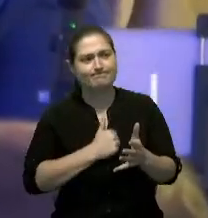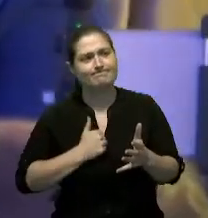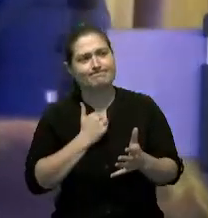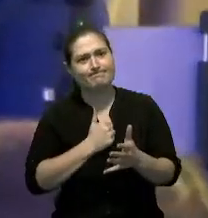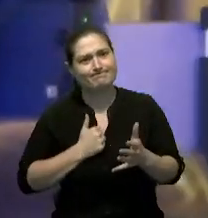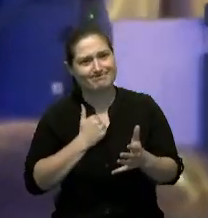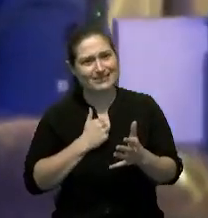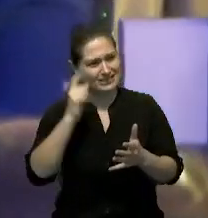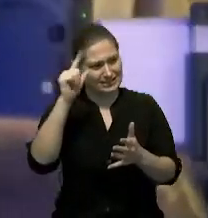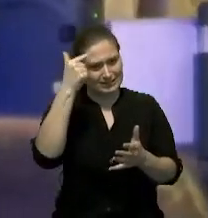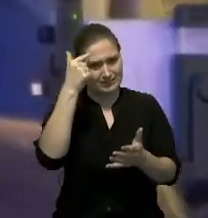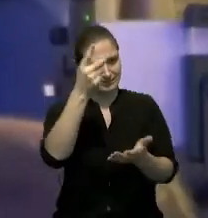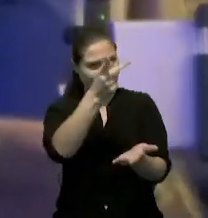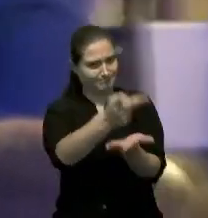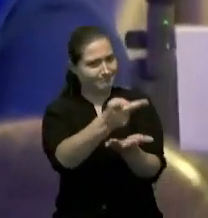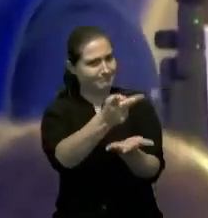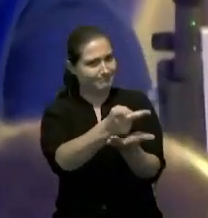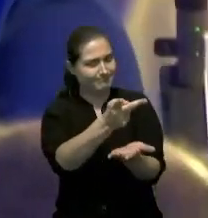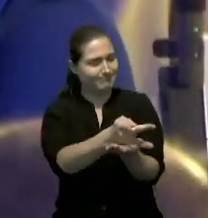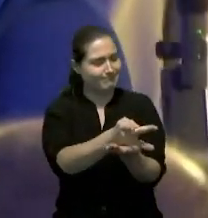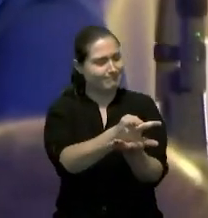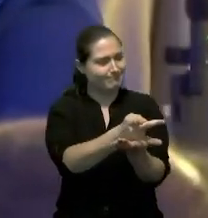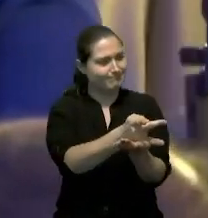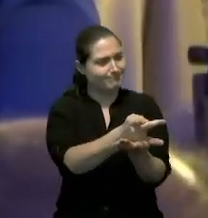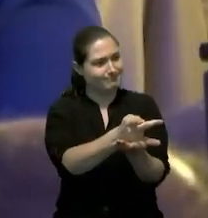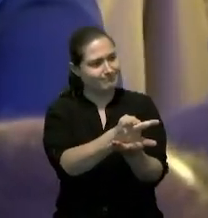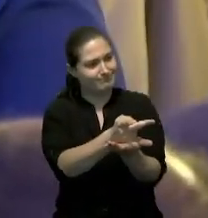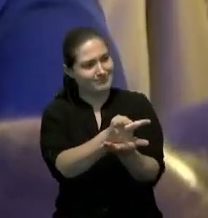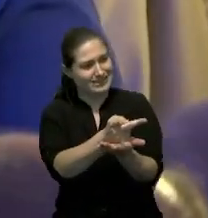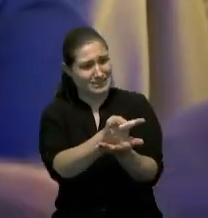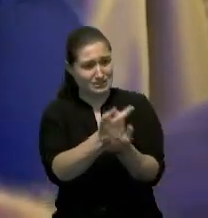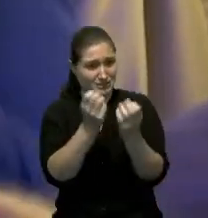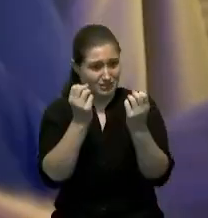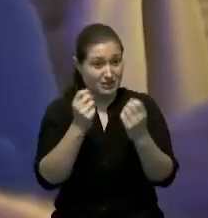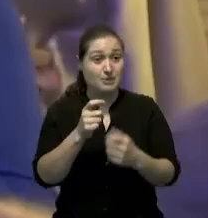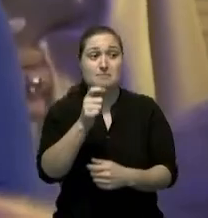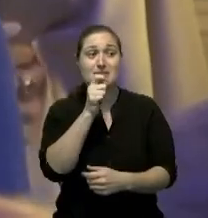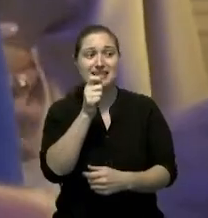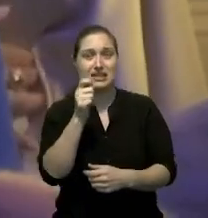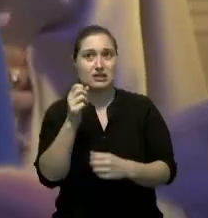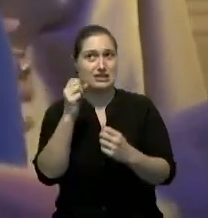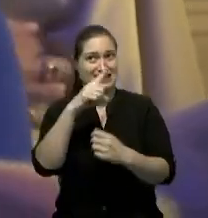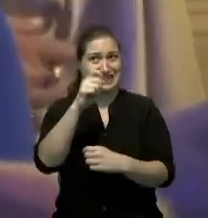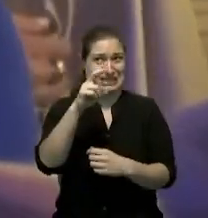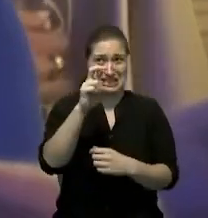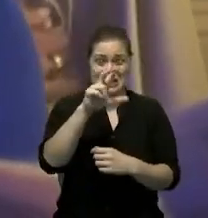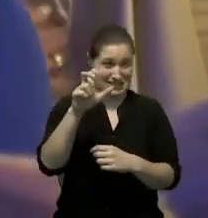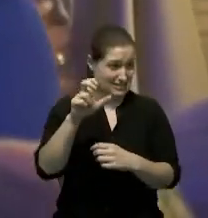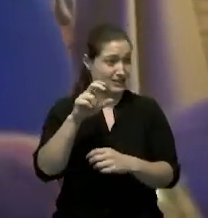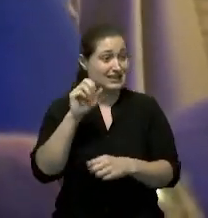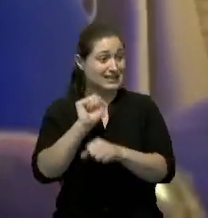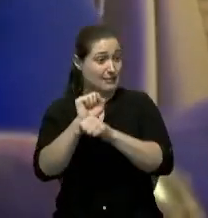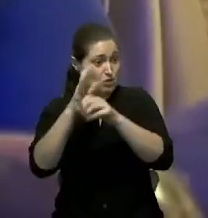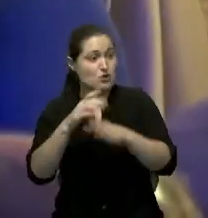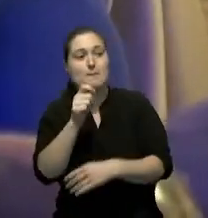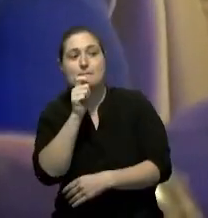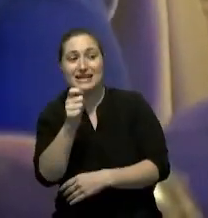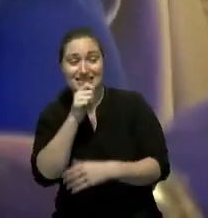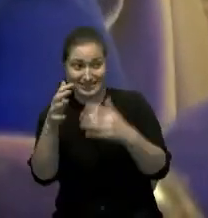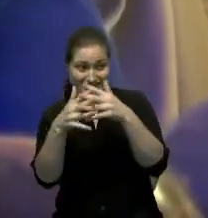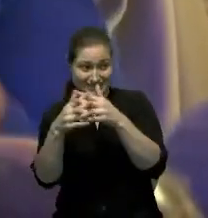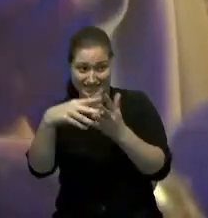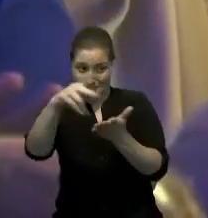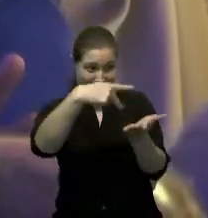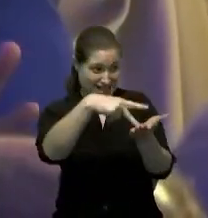gubernamentales no lleguen a cientos de trabajadores de la prensa en Estados Unidos y específicamente en